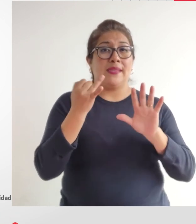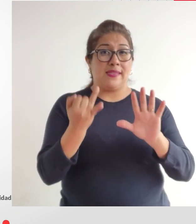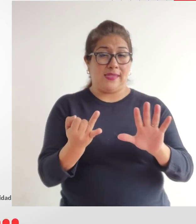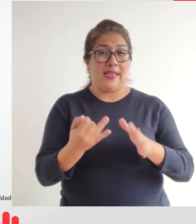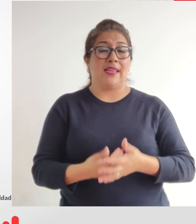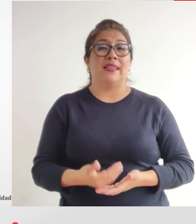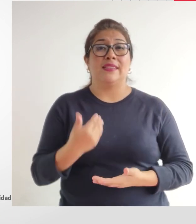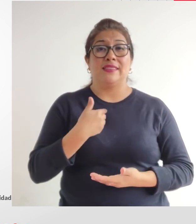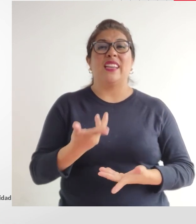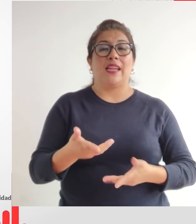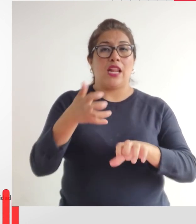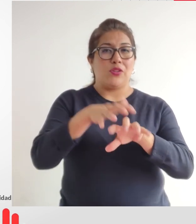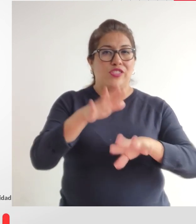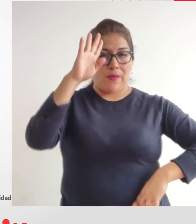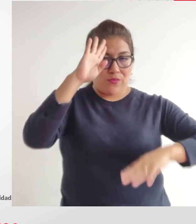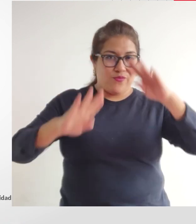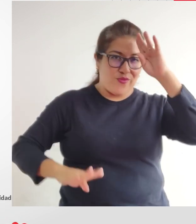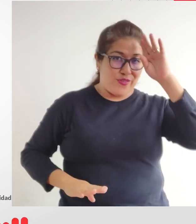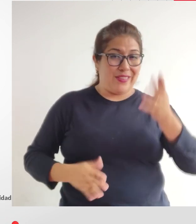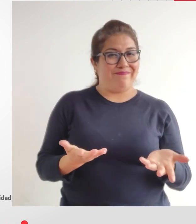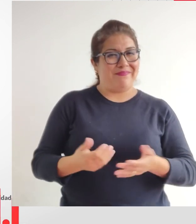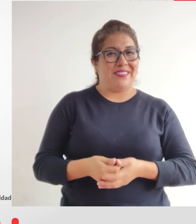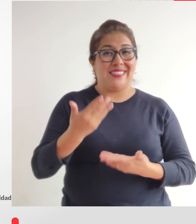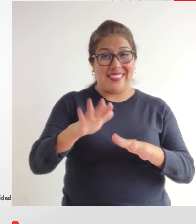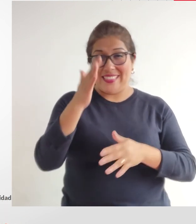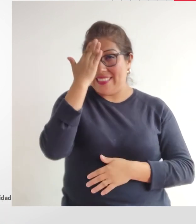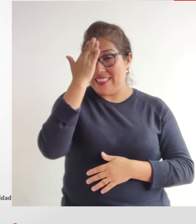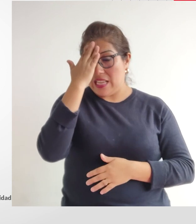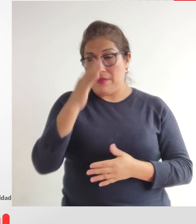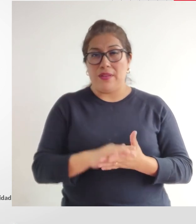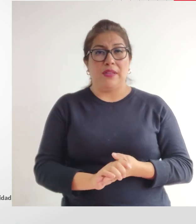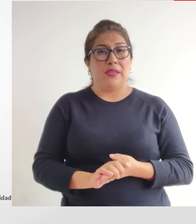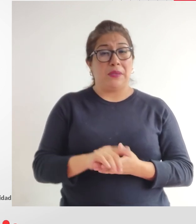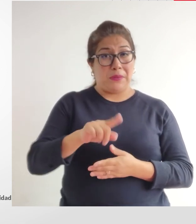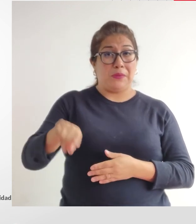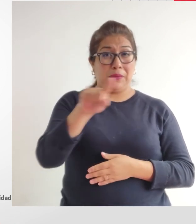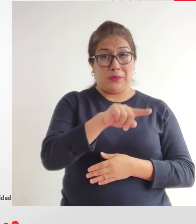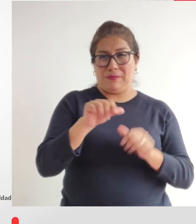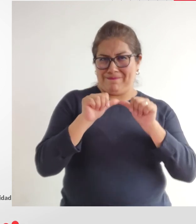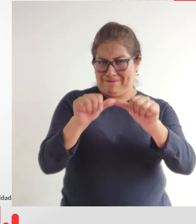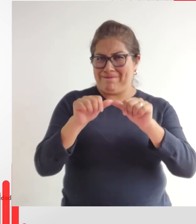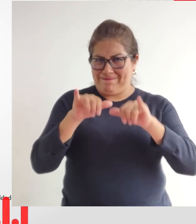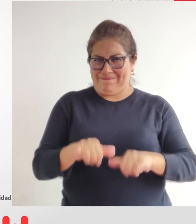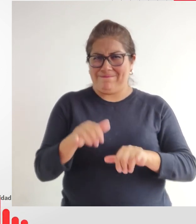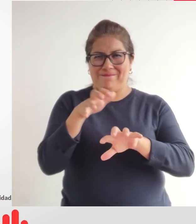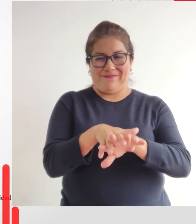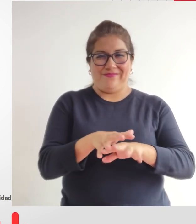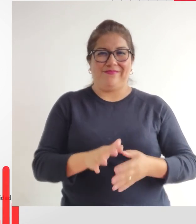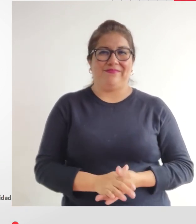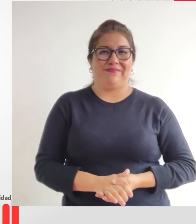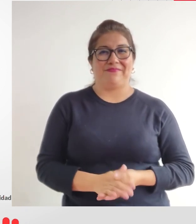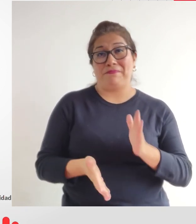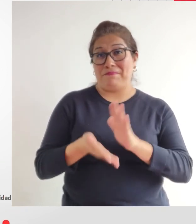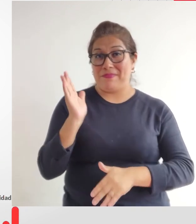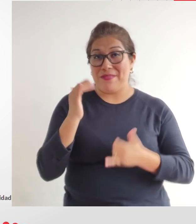27 estamos con inclusión a la moda ya saben todos nosotros estamos en modo inclusión nos